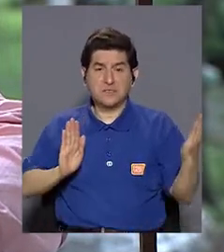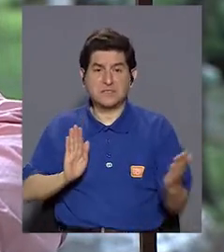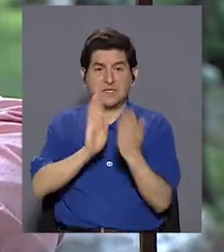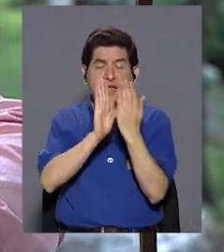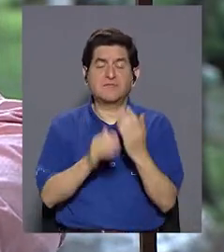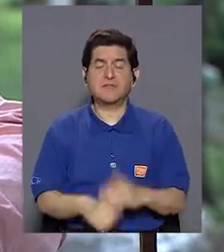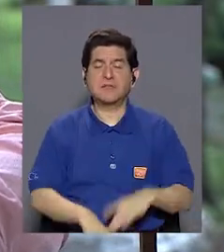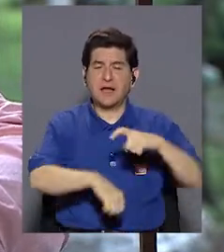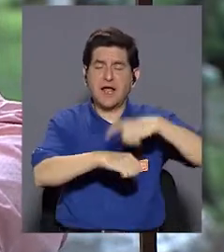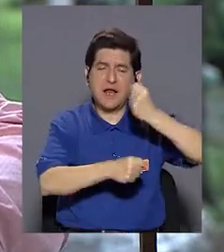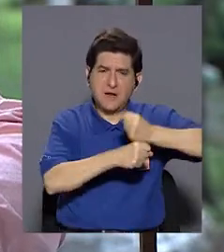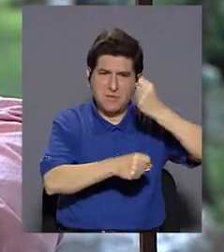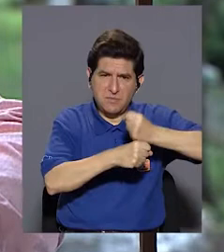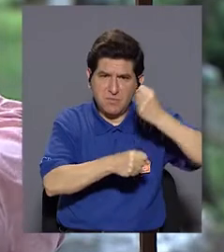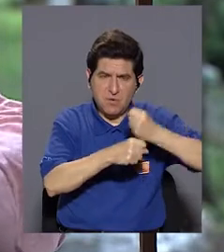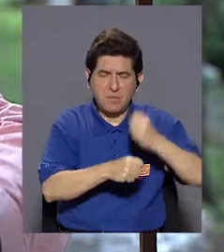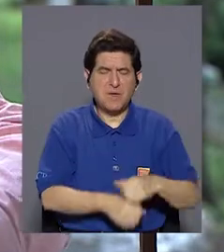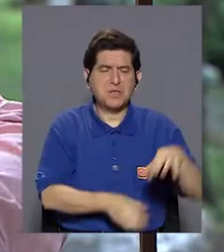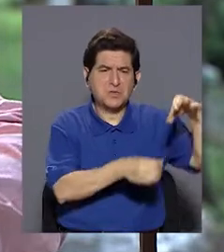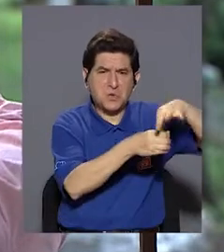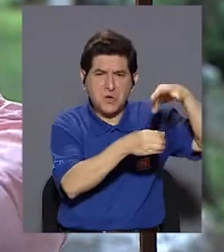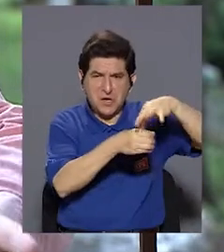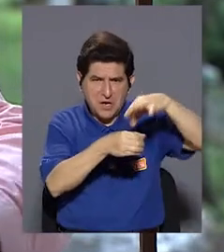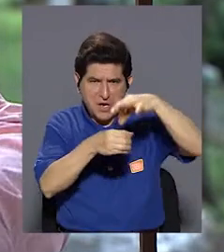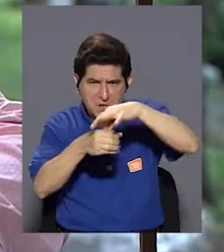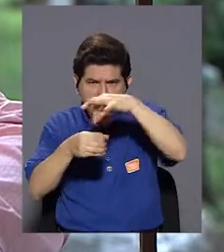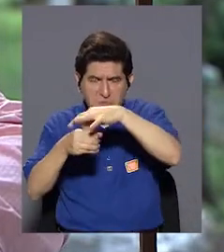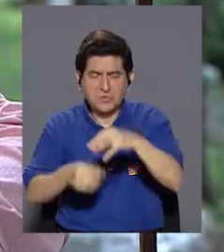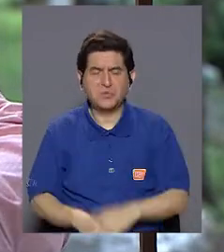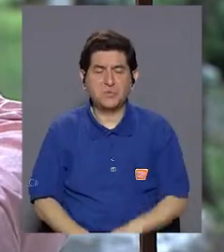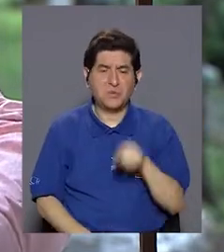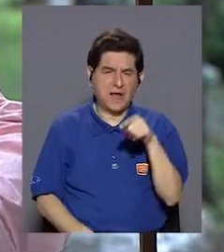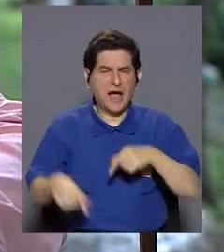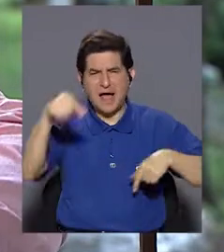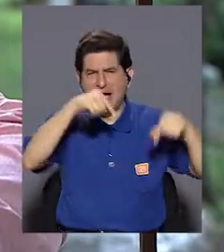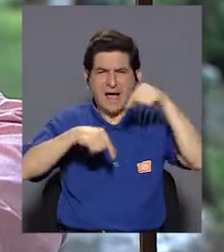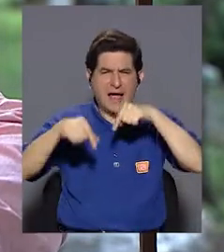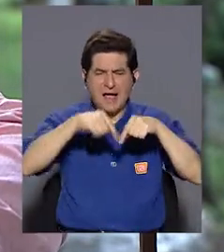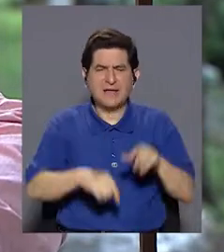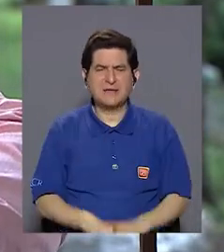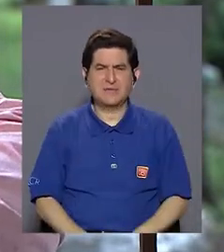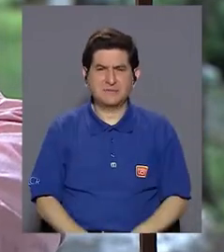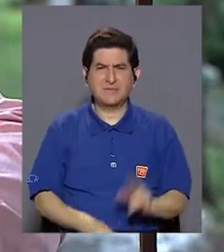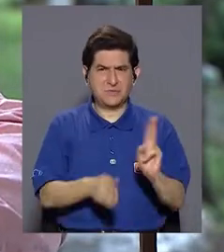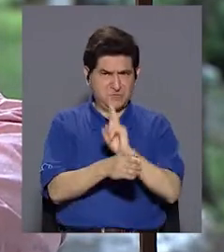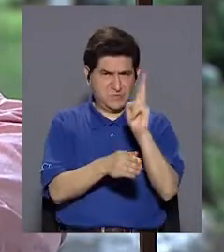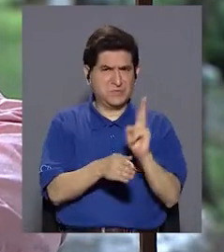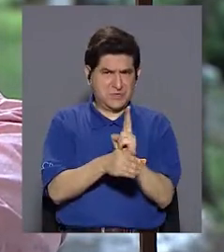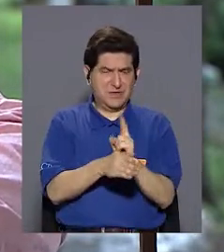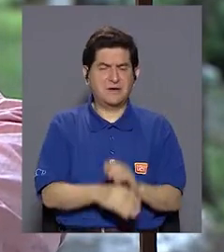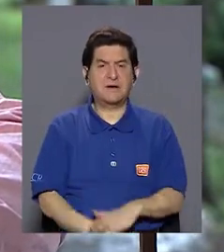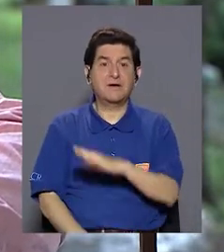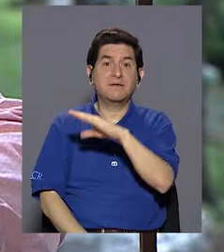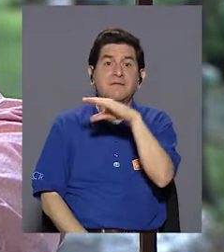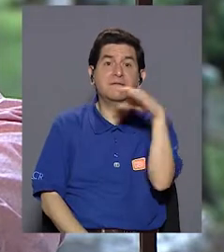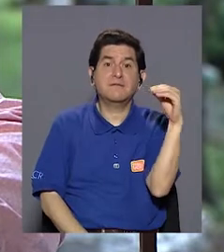laborales, personas que trabajan en el campo, que trabajan con agroquímicos, y la